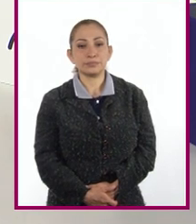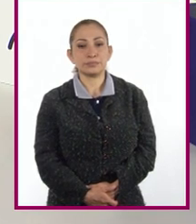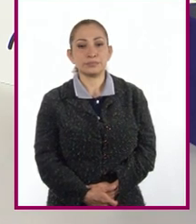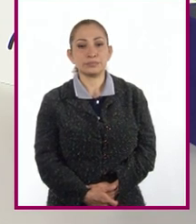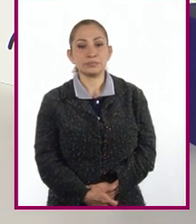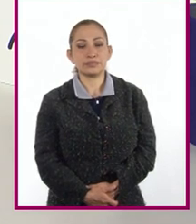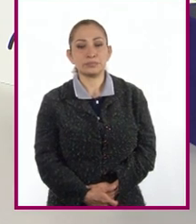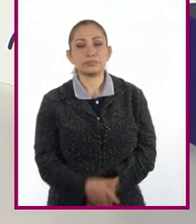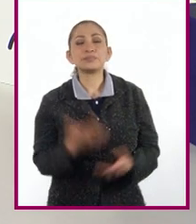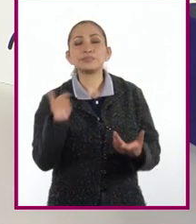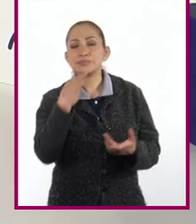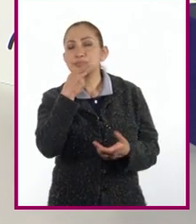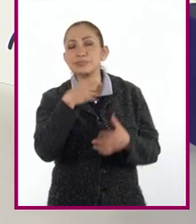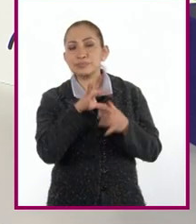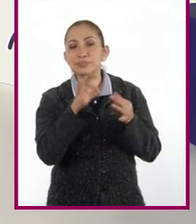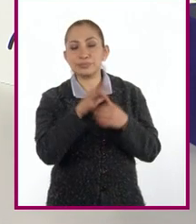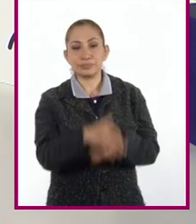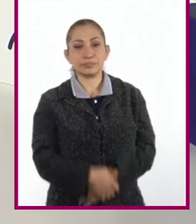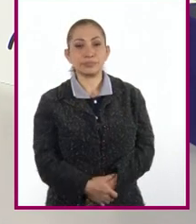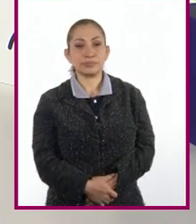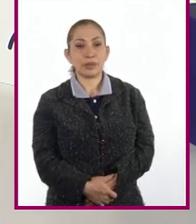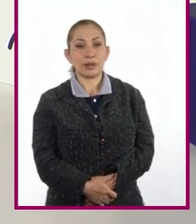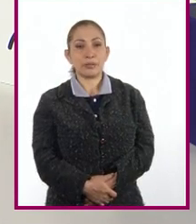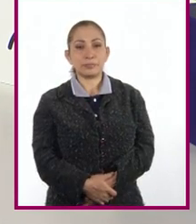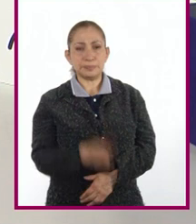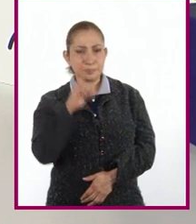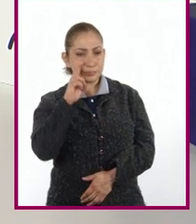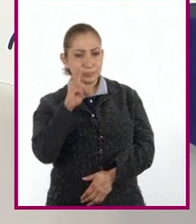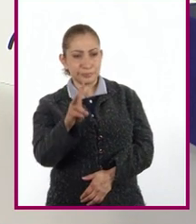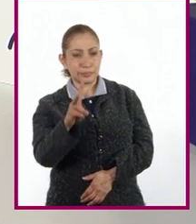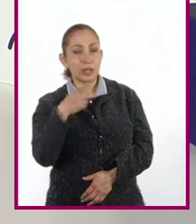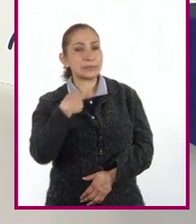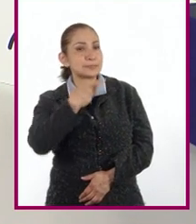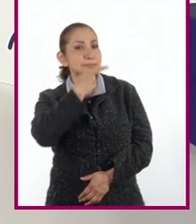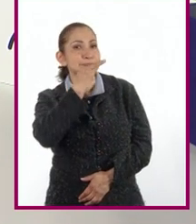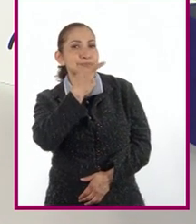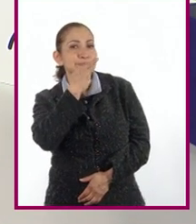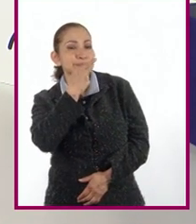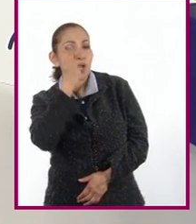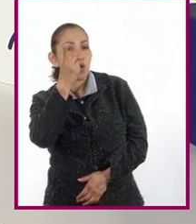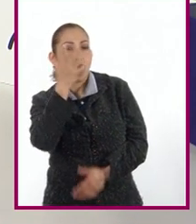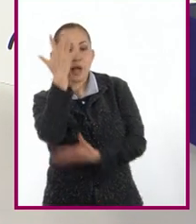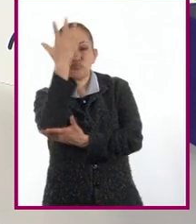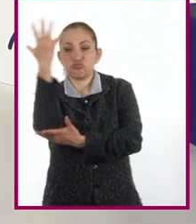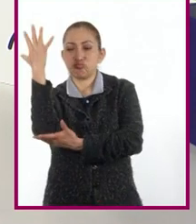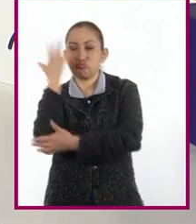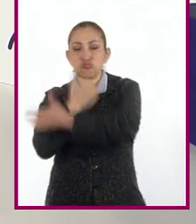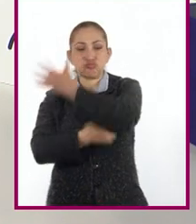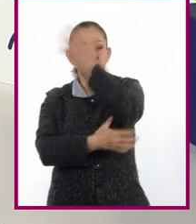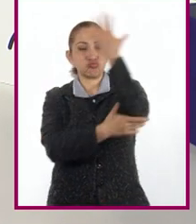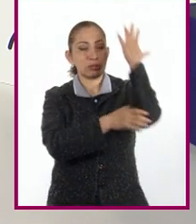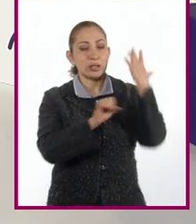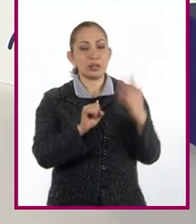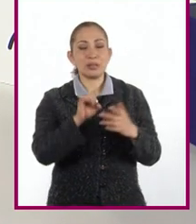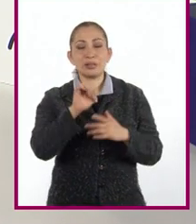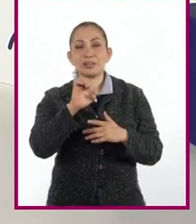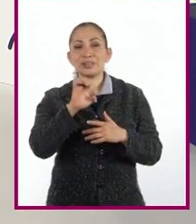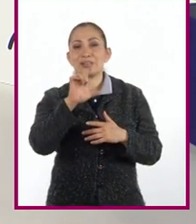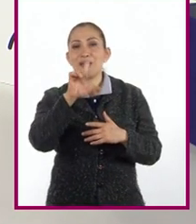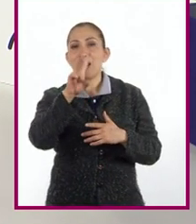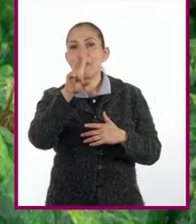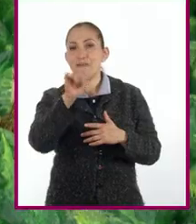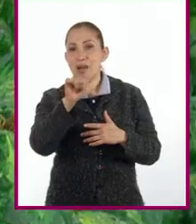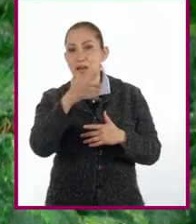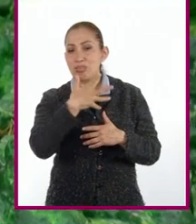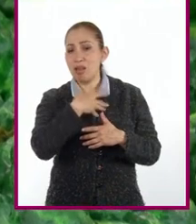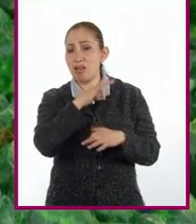¿Qué nos vas a explicar, Enrique? Observen que estamos hablando de una selva. La selva por lo general tiene